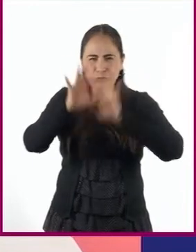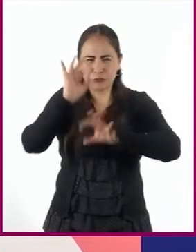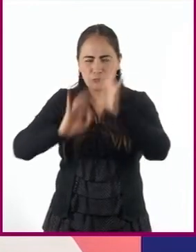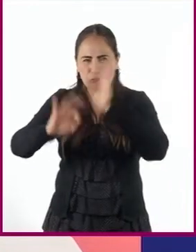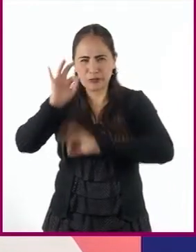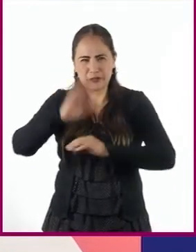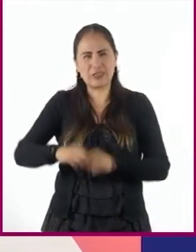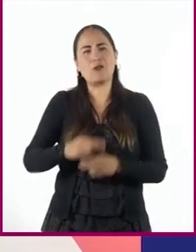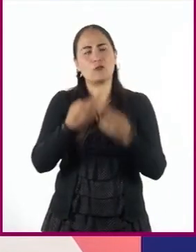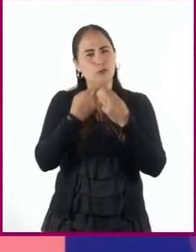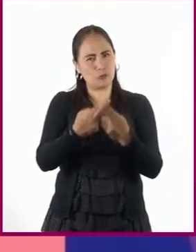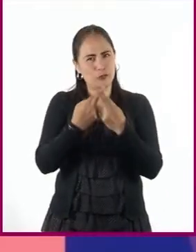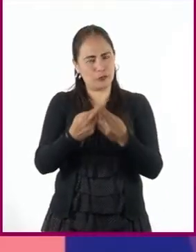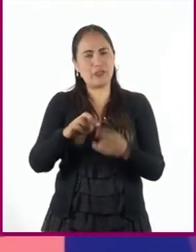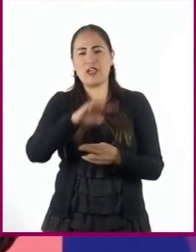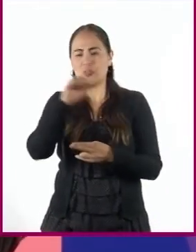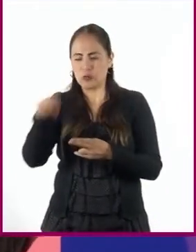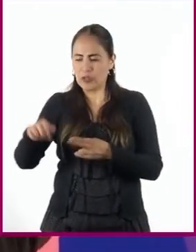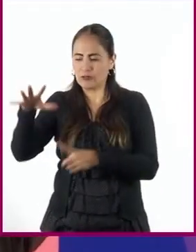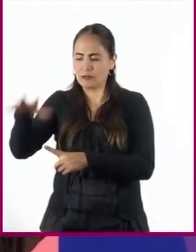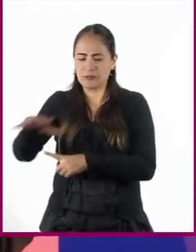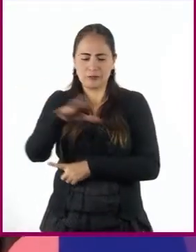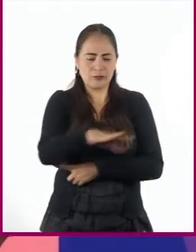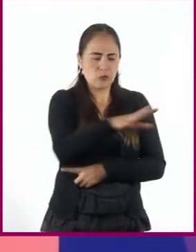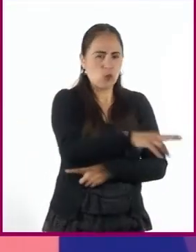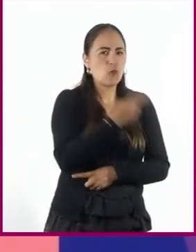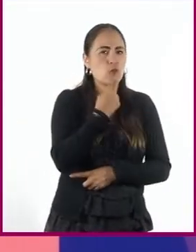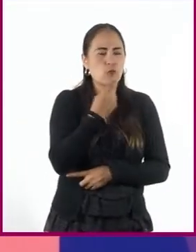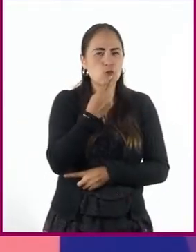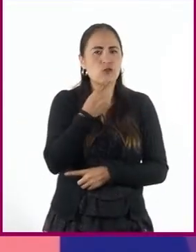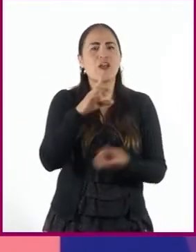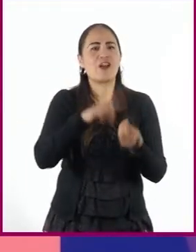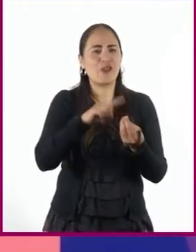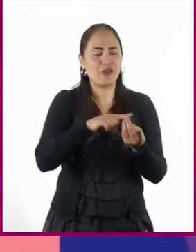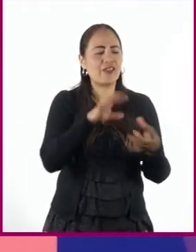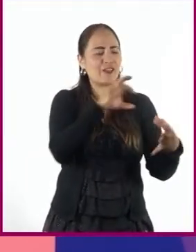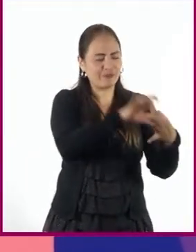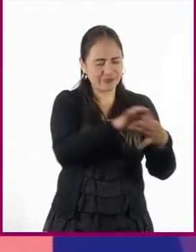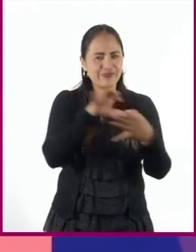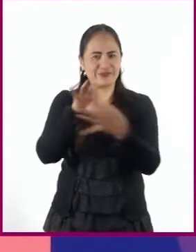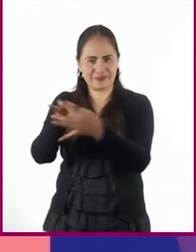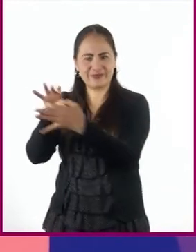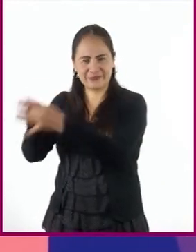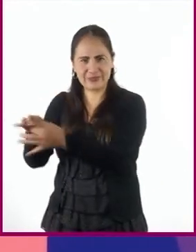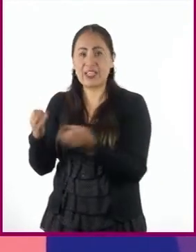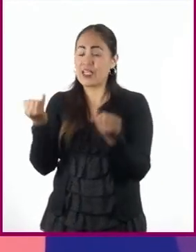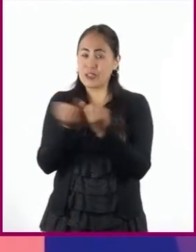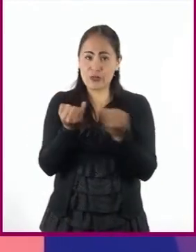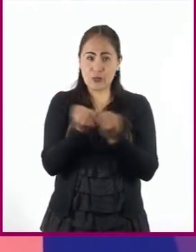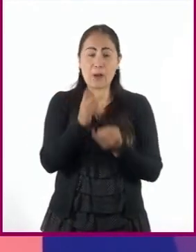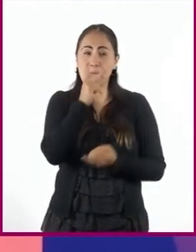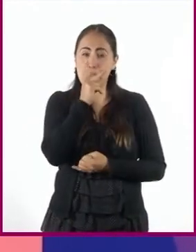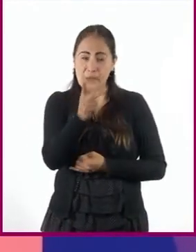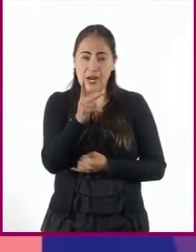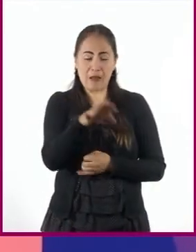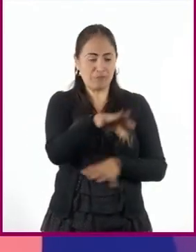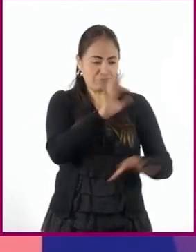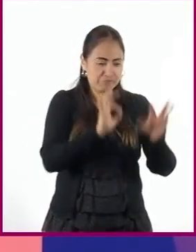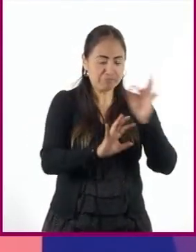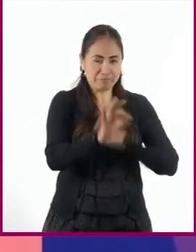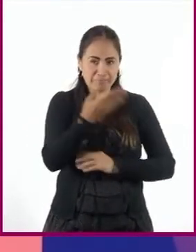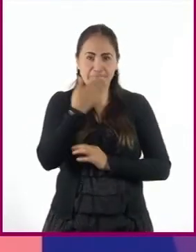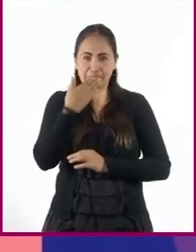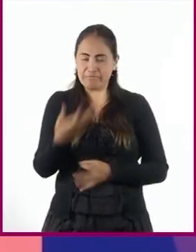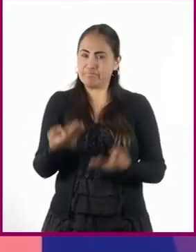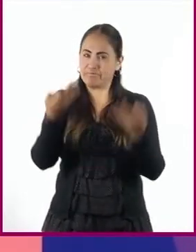correctas para usarlo. Además, el conocer estas expresiones ayuda a darle más formalidad a las intervenciones y permite argumentar de